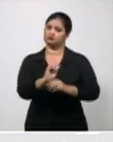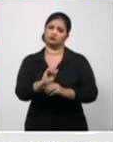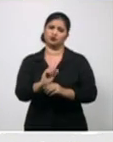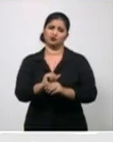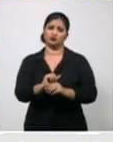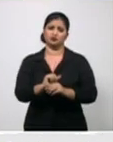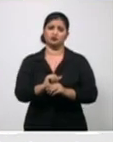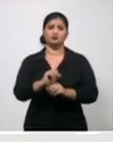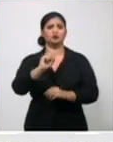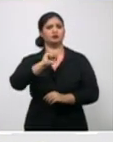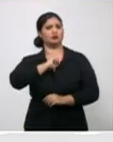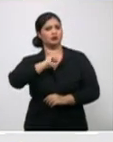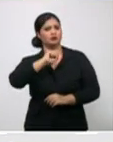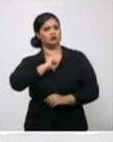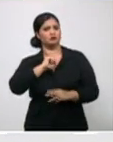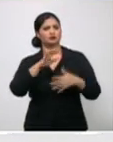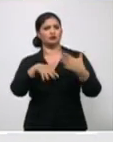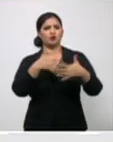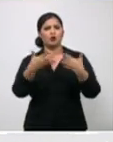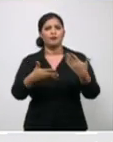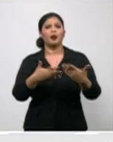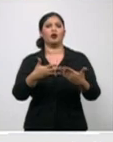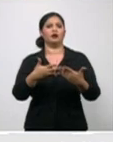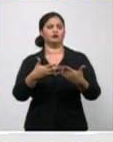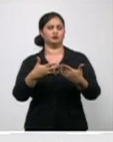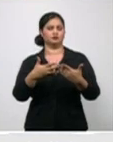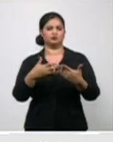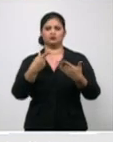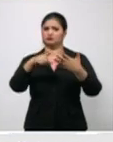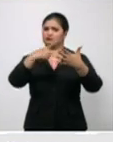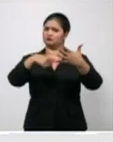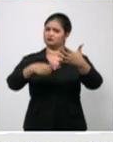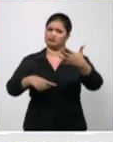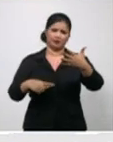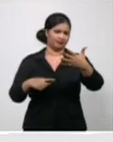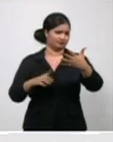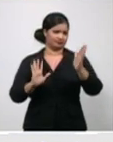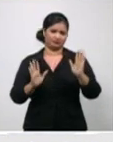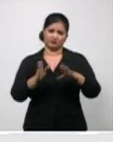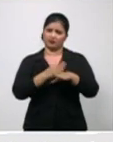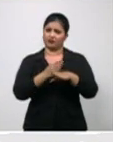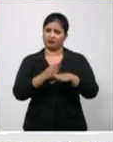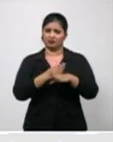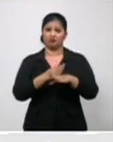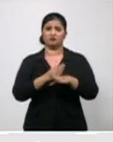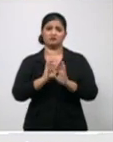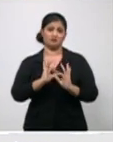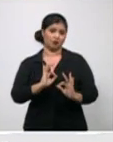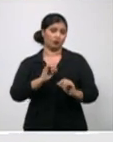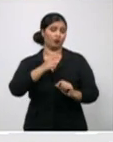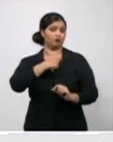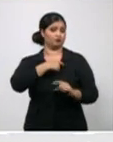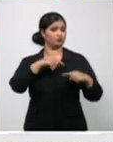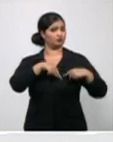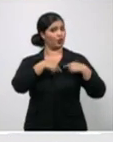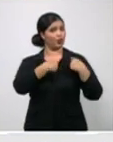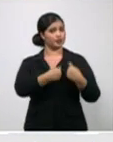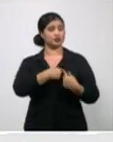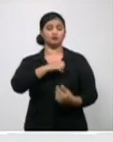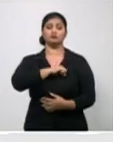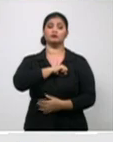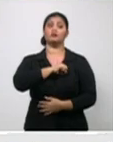un shock séptico refractario del tratamiento y lamentablemente hace un paro cardiorrespiratorio que